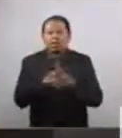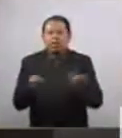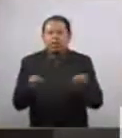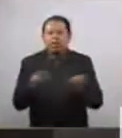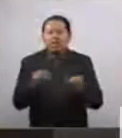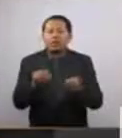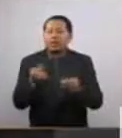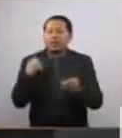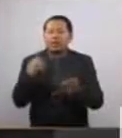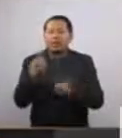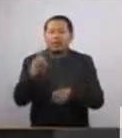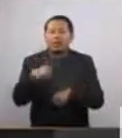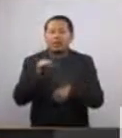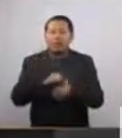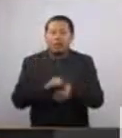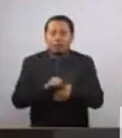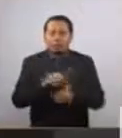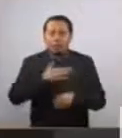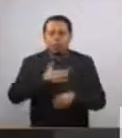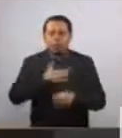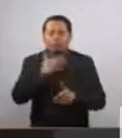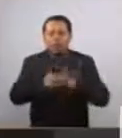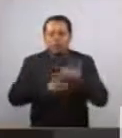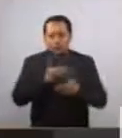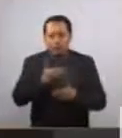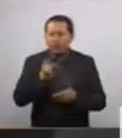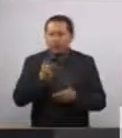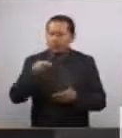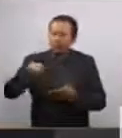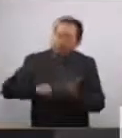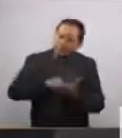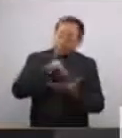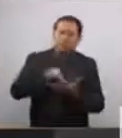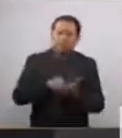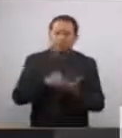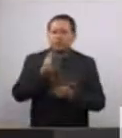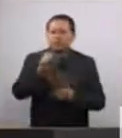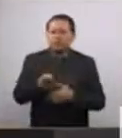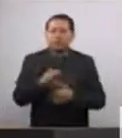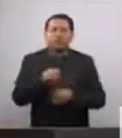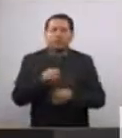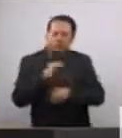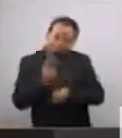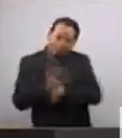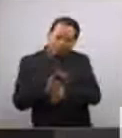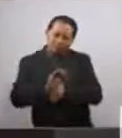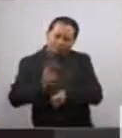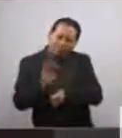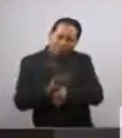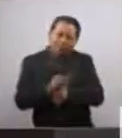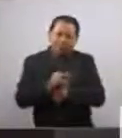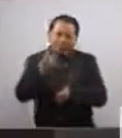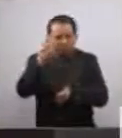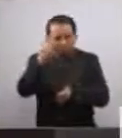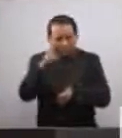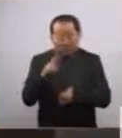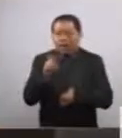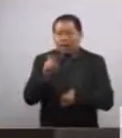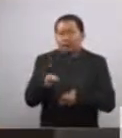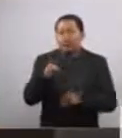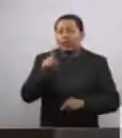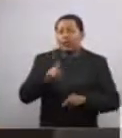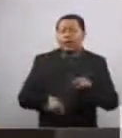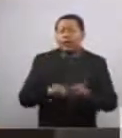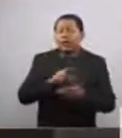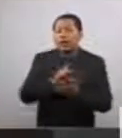solo una semana, su servidora estaba aquí, en esta tribuna, defendiendo y evitando la eliminación